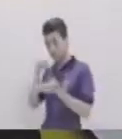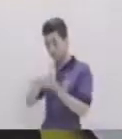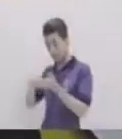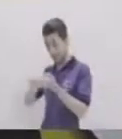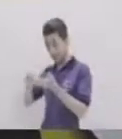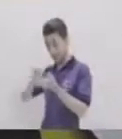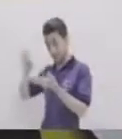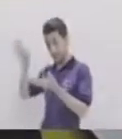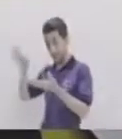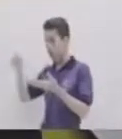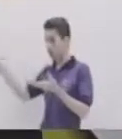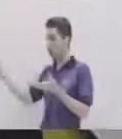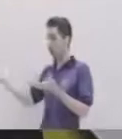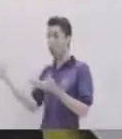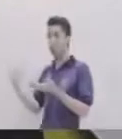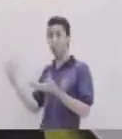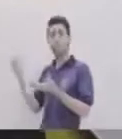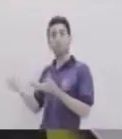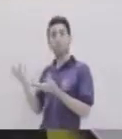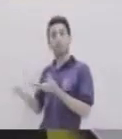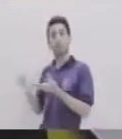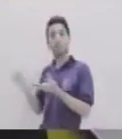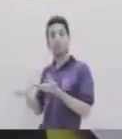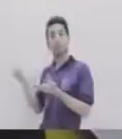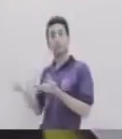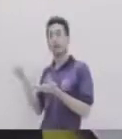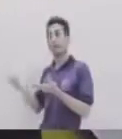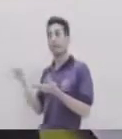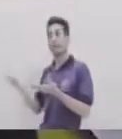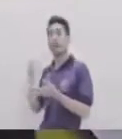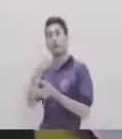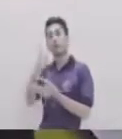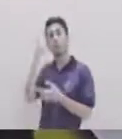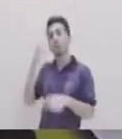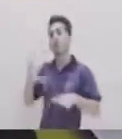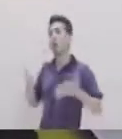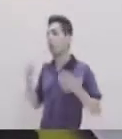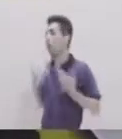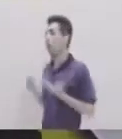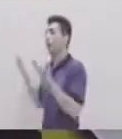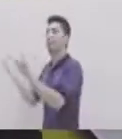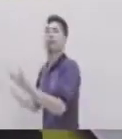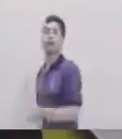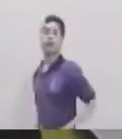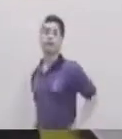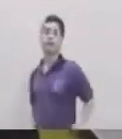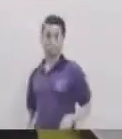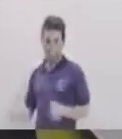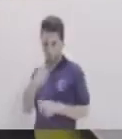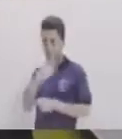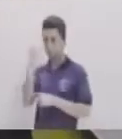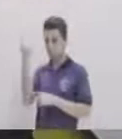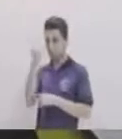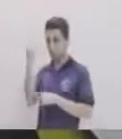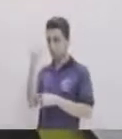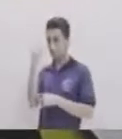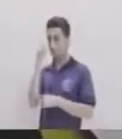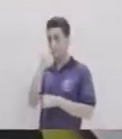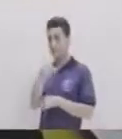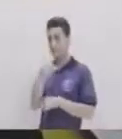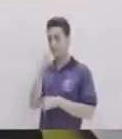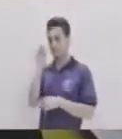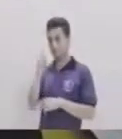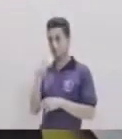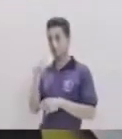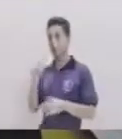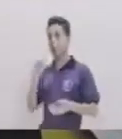ya tienes clientes Que están pidiendo Tu producto Tienes que pensar En cómo lo vas a despachar Es muy importante Que tú